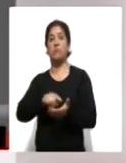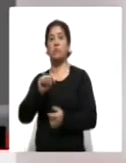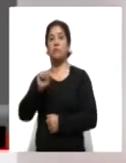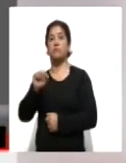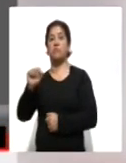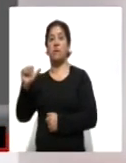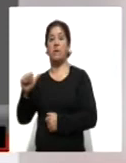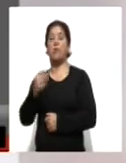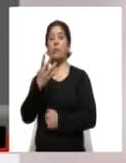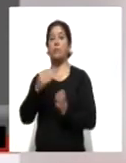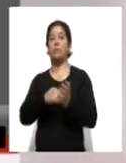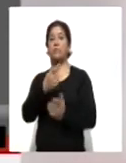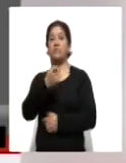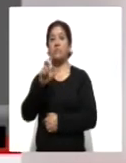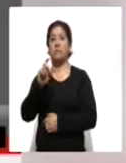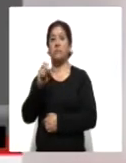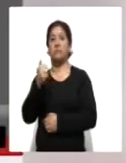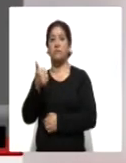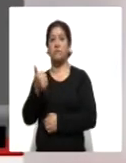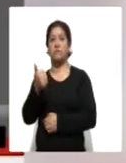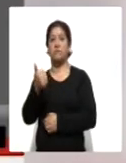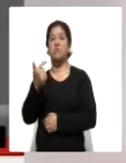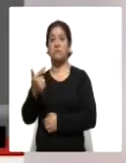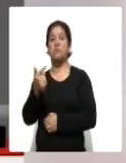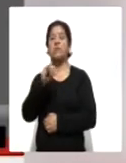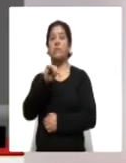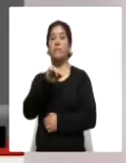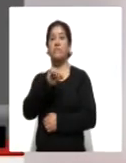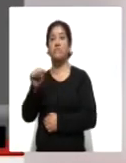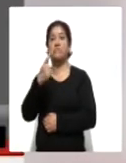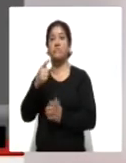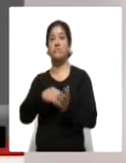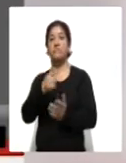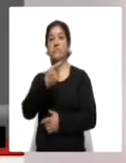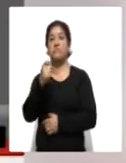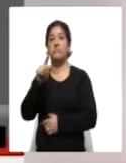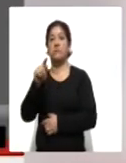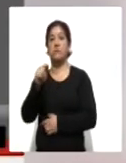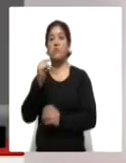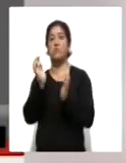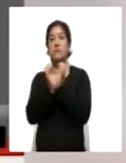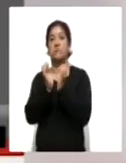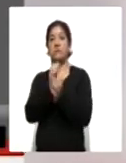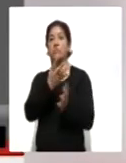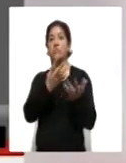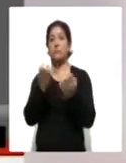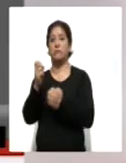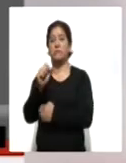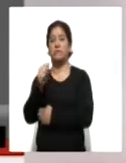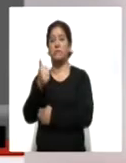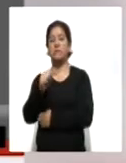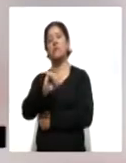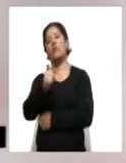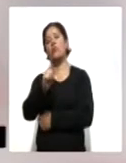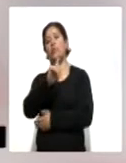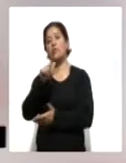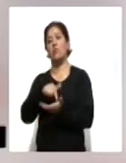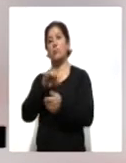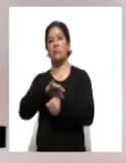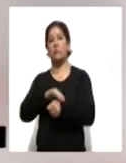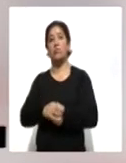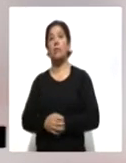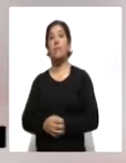la CESA, 4.137 en el IMSS, 1.170 en el Issste y 926 en otros espacios médicos.